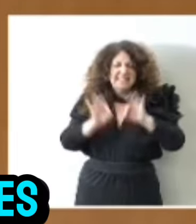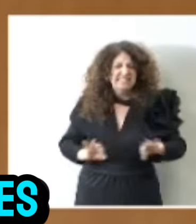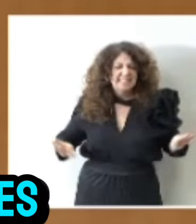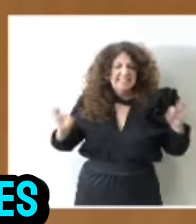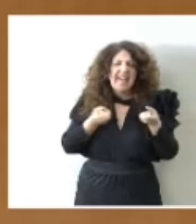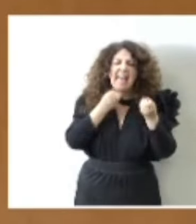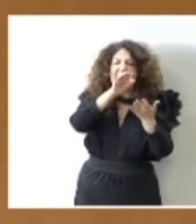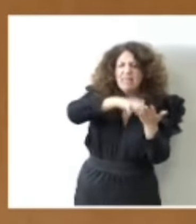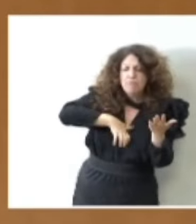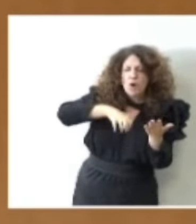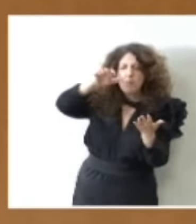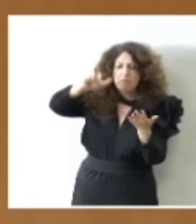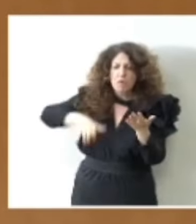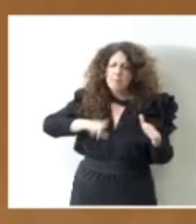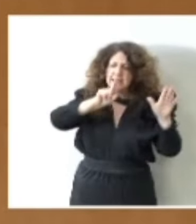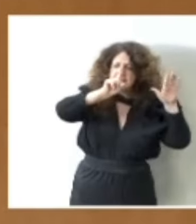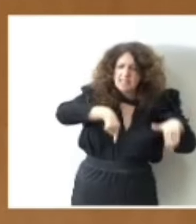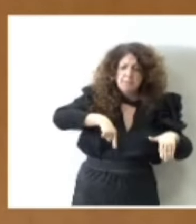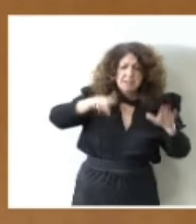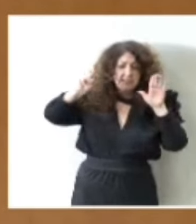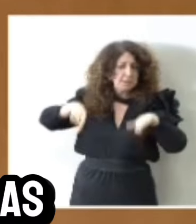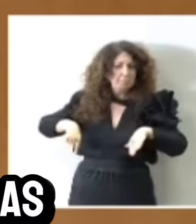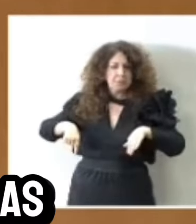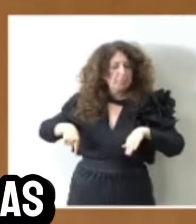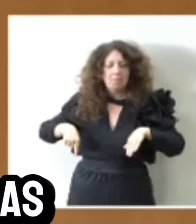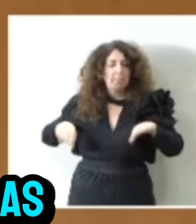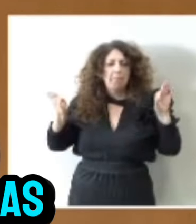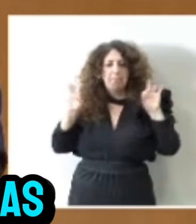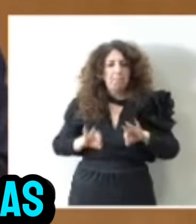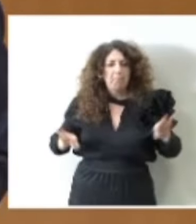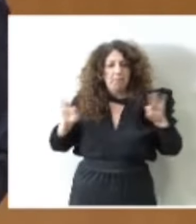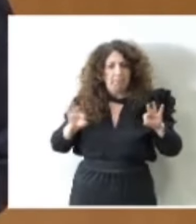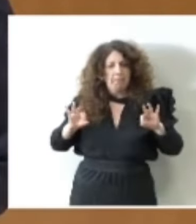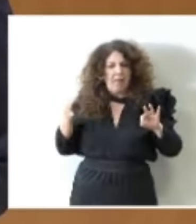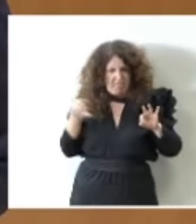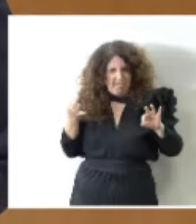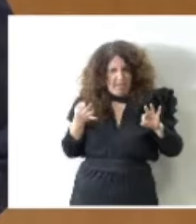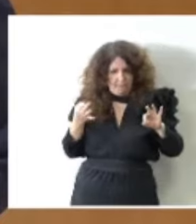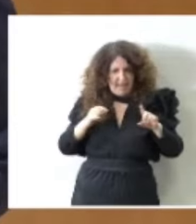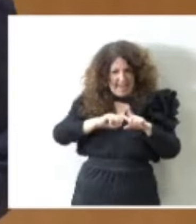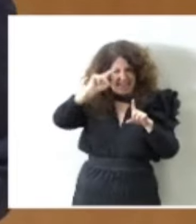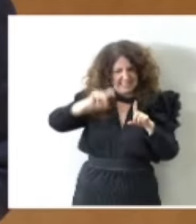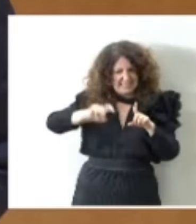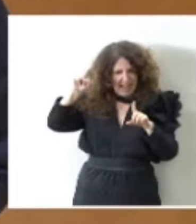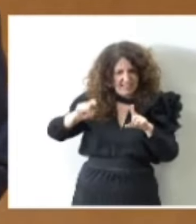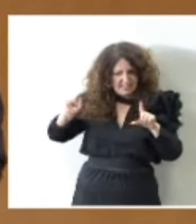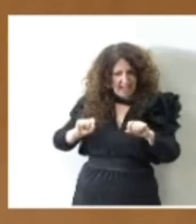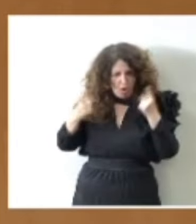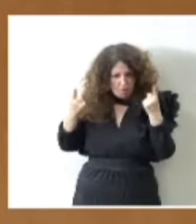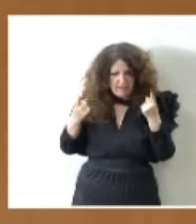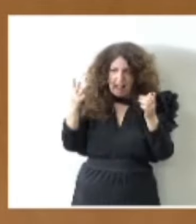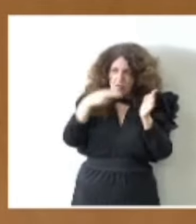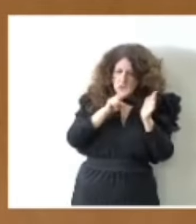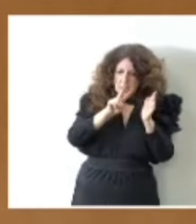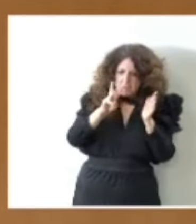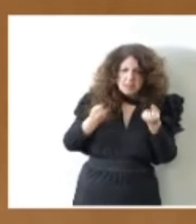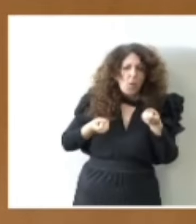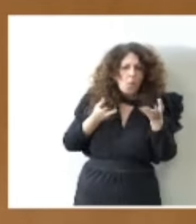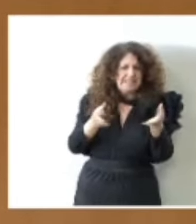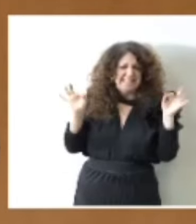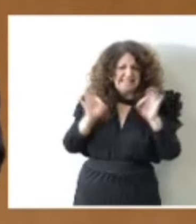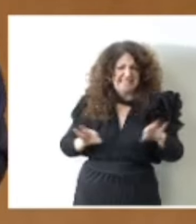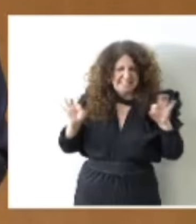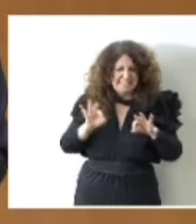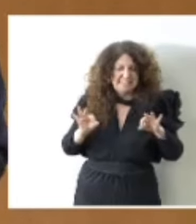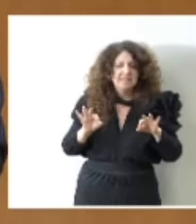informes semestrales posteriores comprometidos en el calendario de estadísticas oficiales del año 2023. Les recuerdo